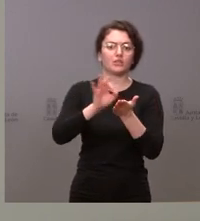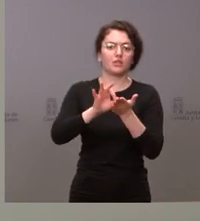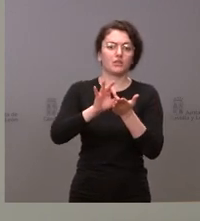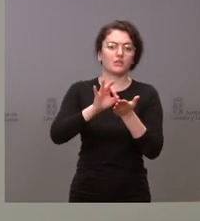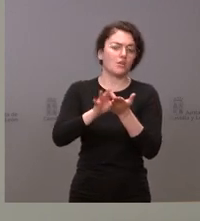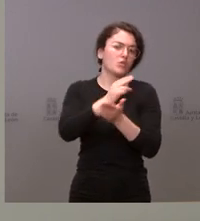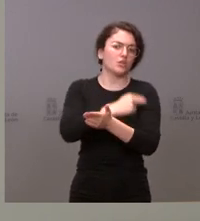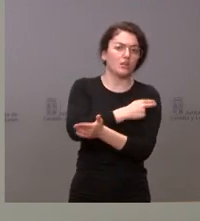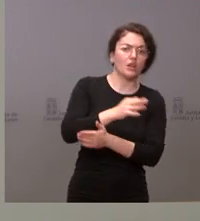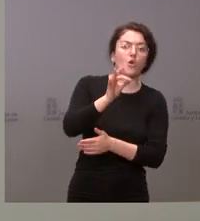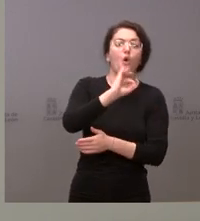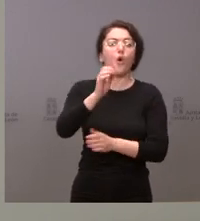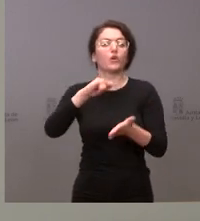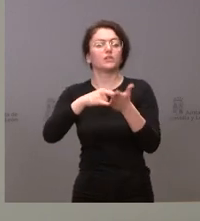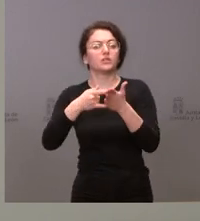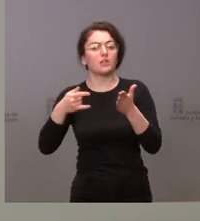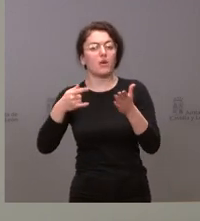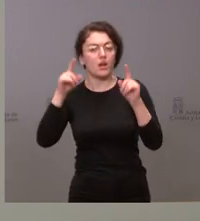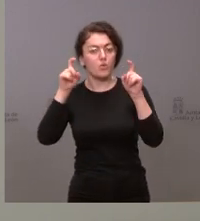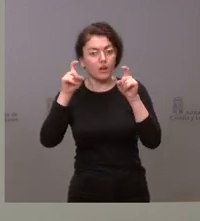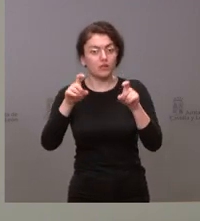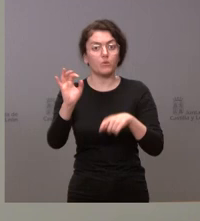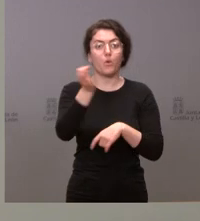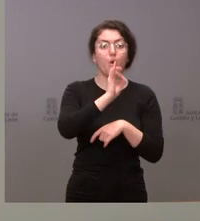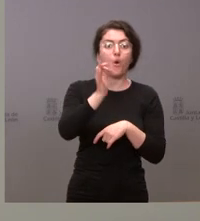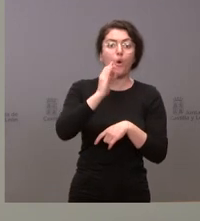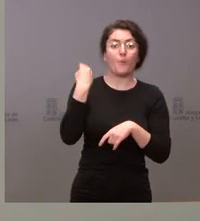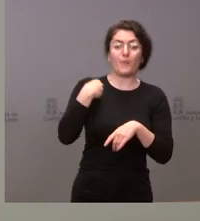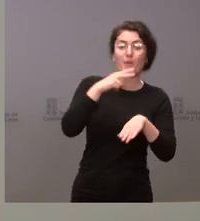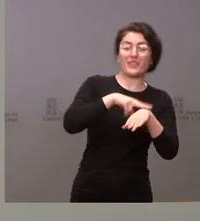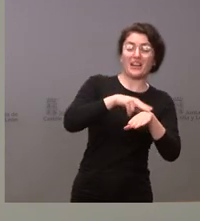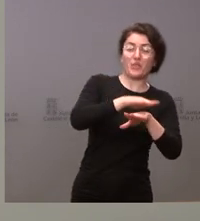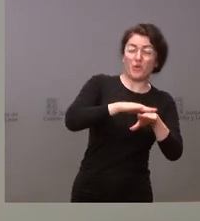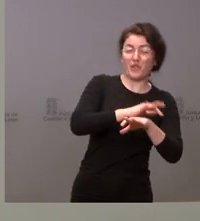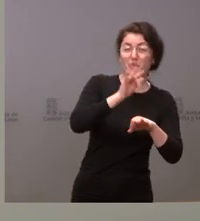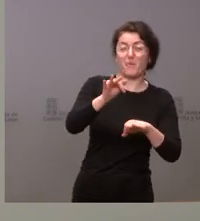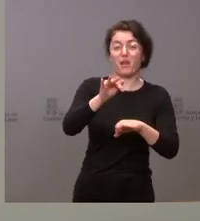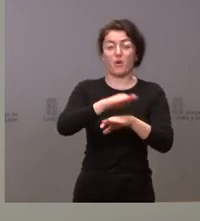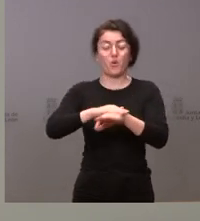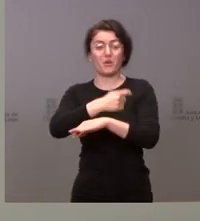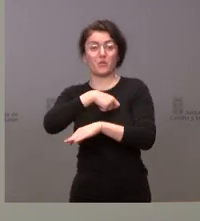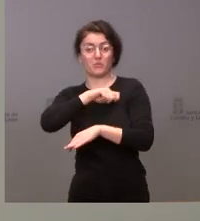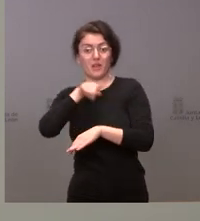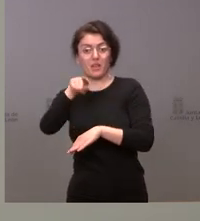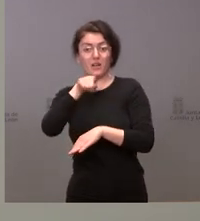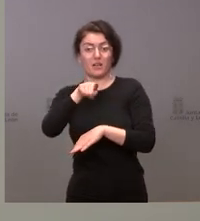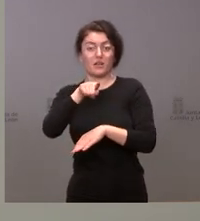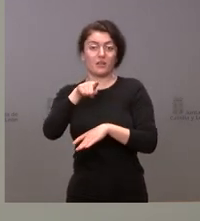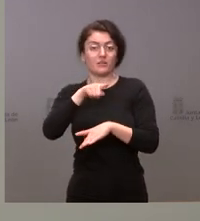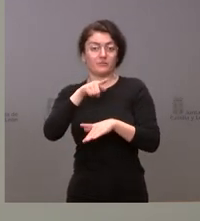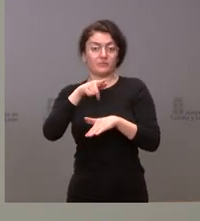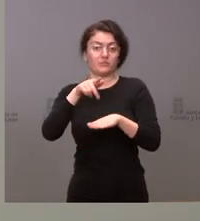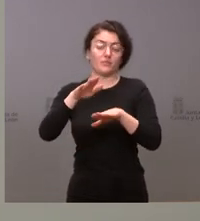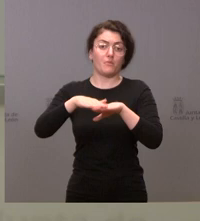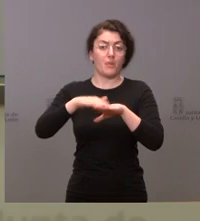sistema educativo o, en otro, la delegación del Gobierno y el Gobierno de España a través de todo el trámite correspondiente a la obtención de la condición de refugiado.